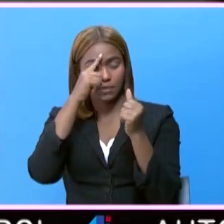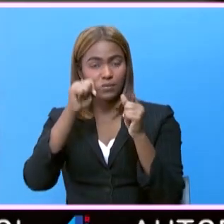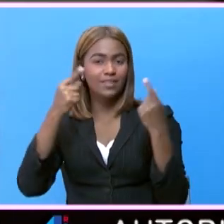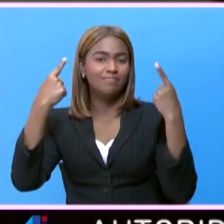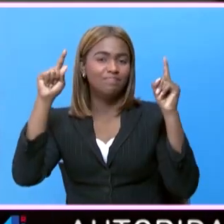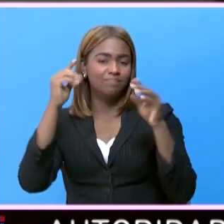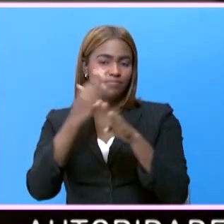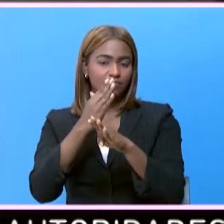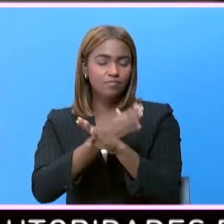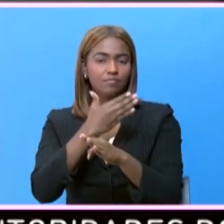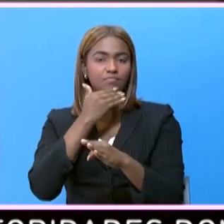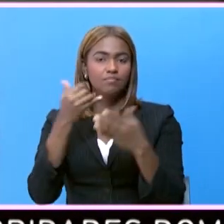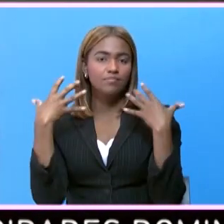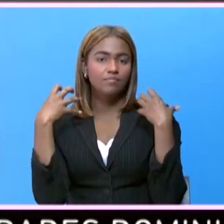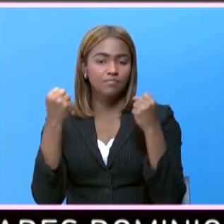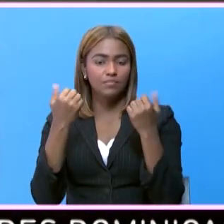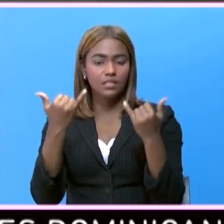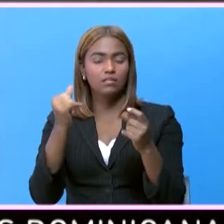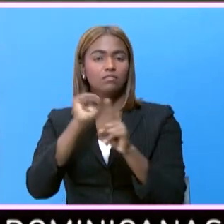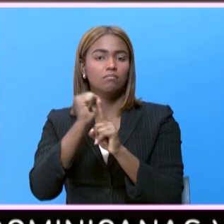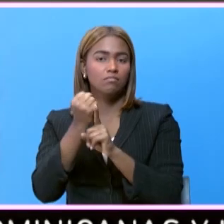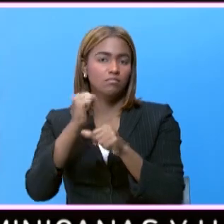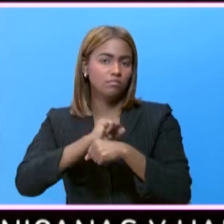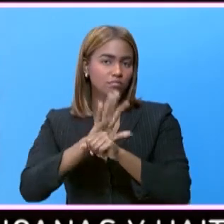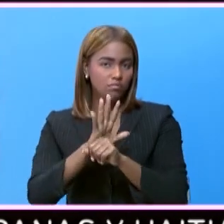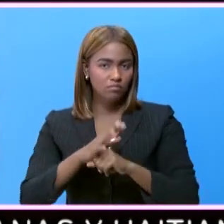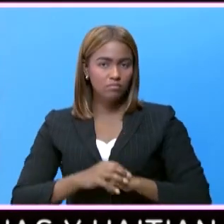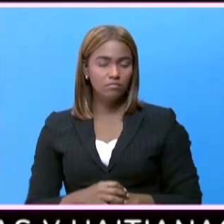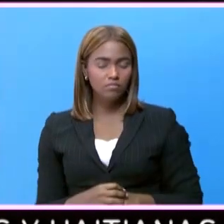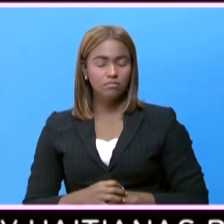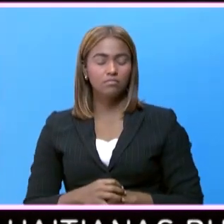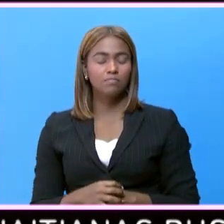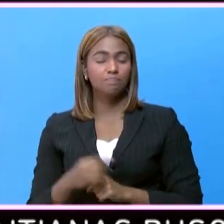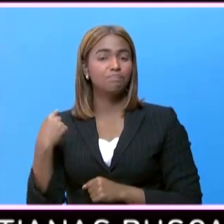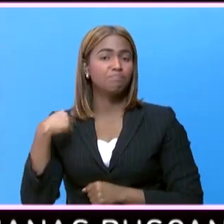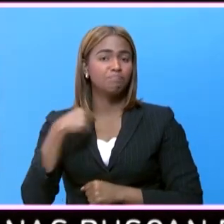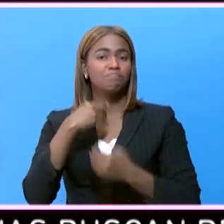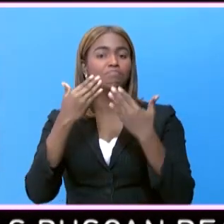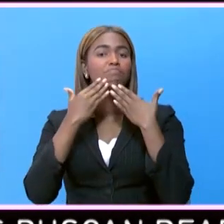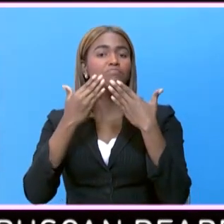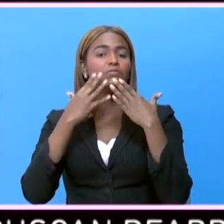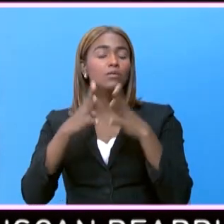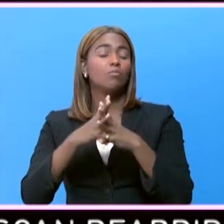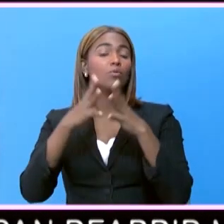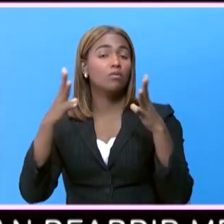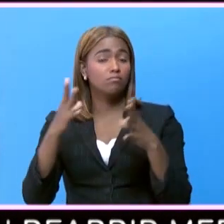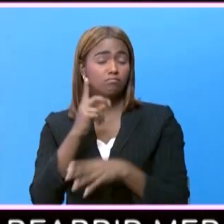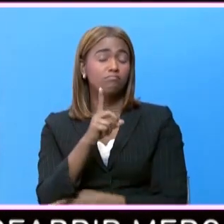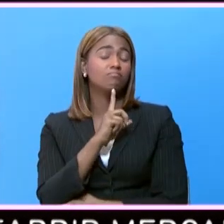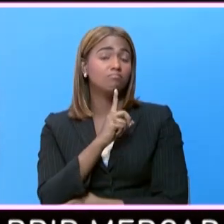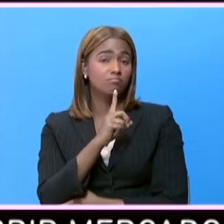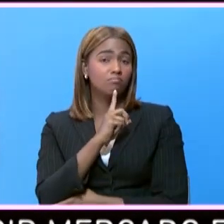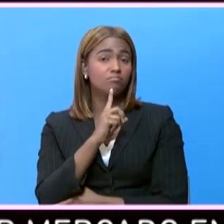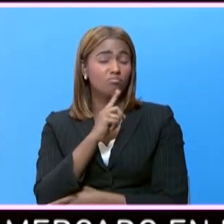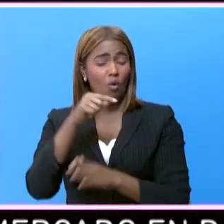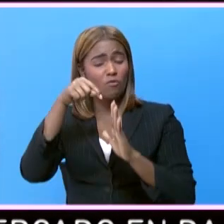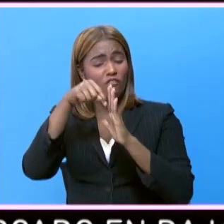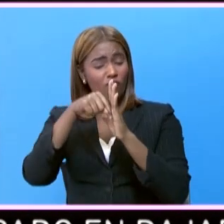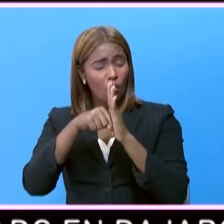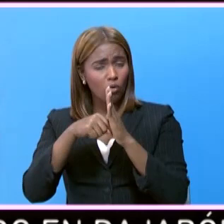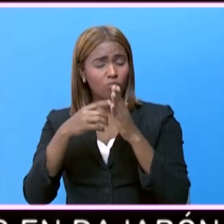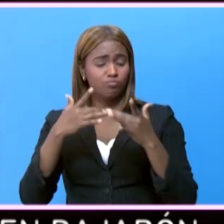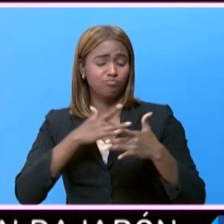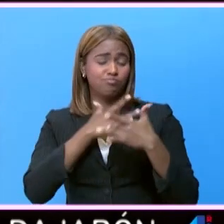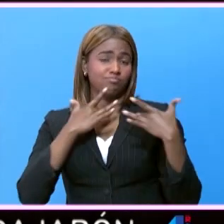mejorar la salud en medio de la pandemia. Nosotros agradecemos grandemente, de verdad, profundamente, de